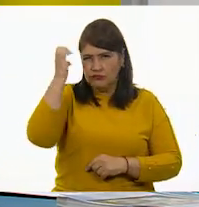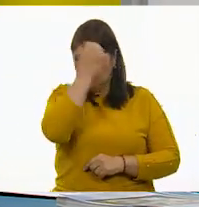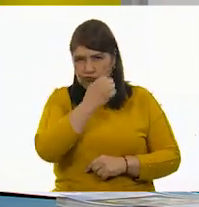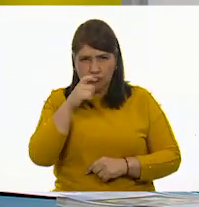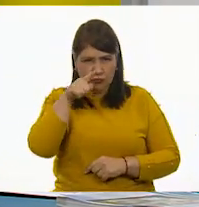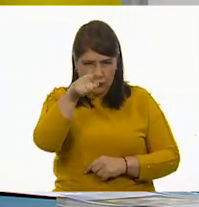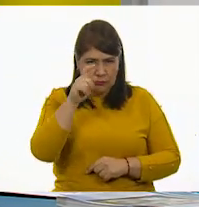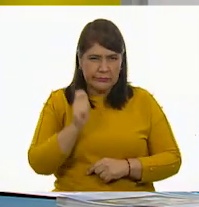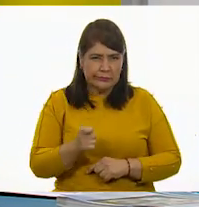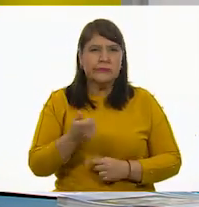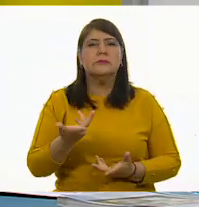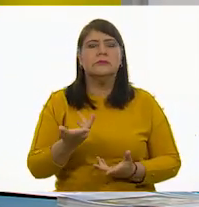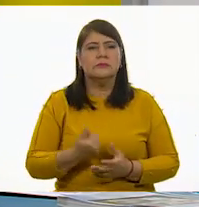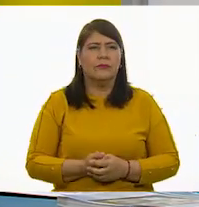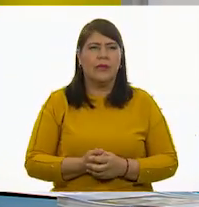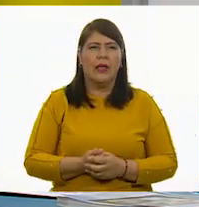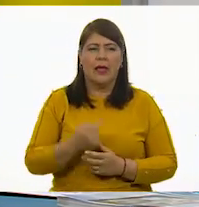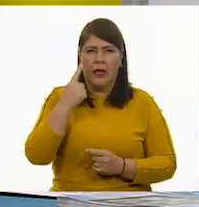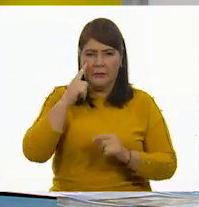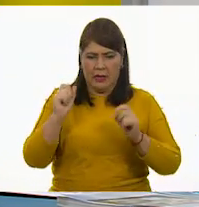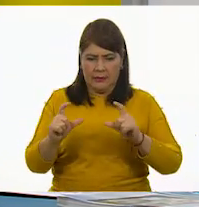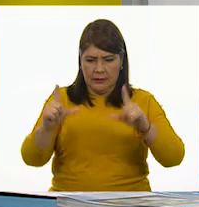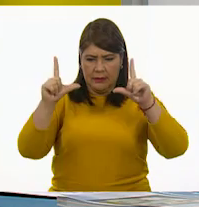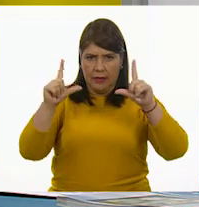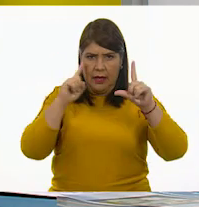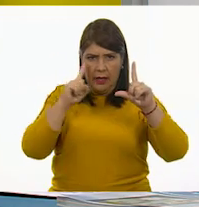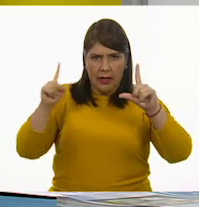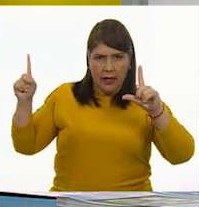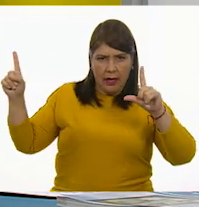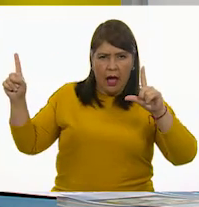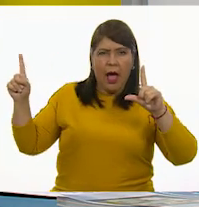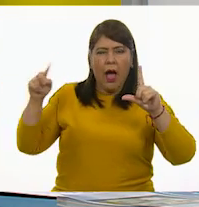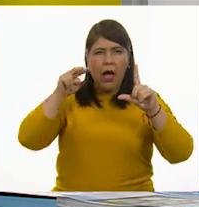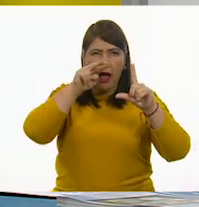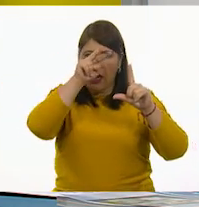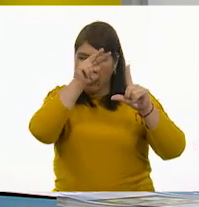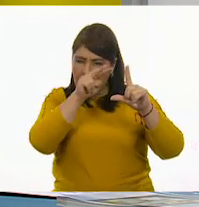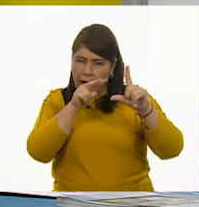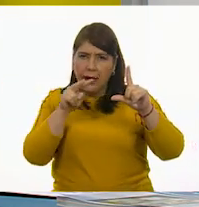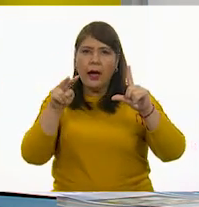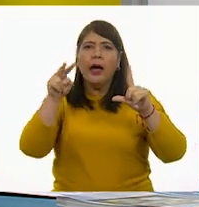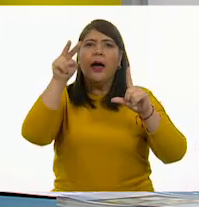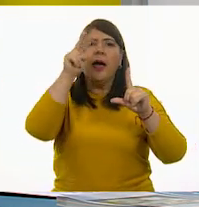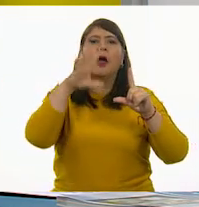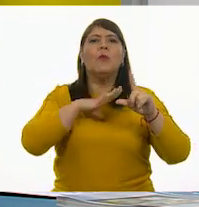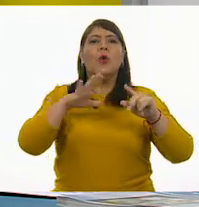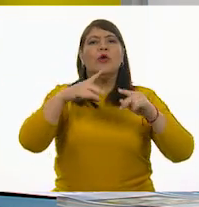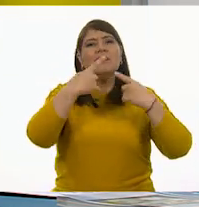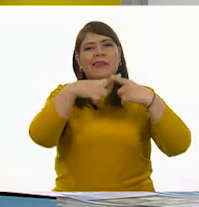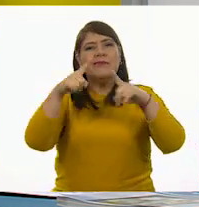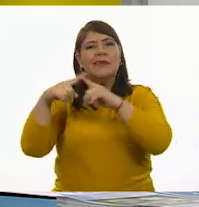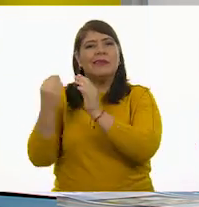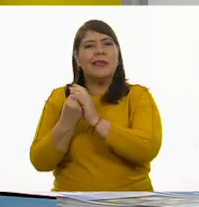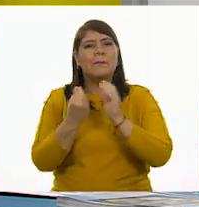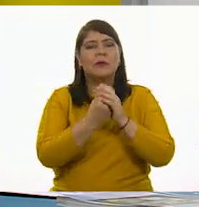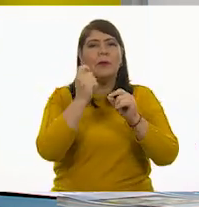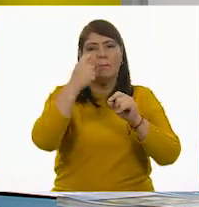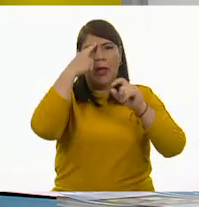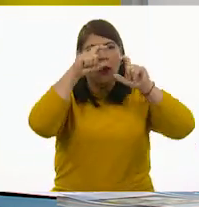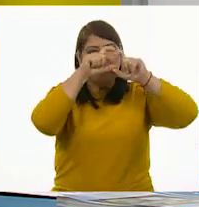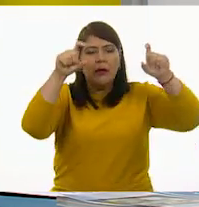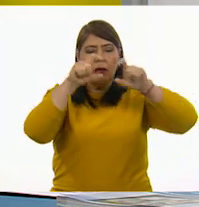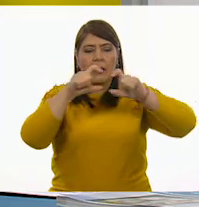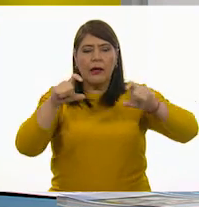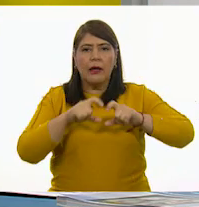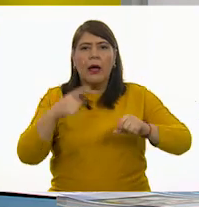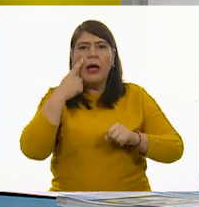Aquí vienen las características o las diferentes etiquetas que deben de venir en productos